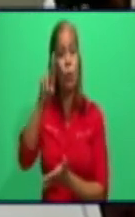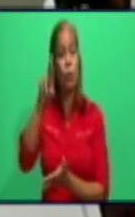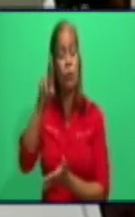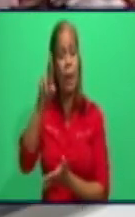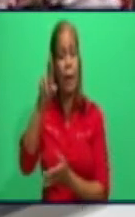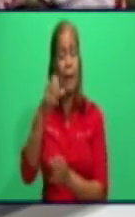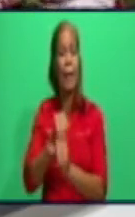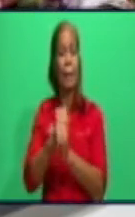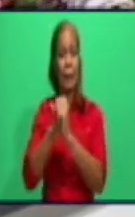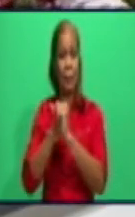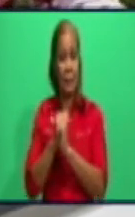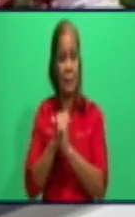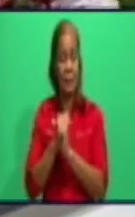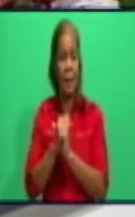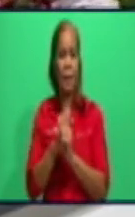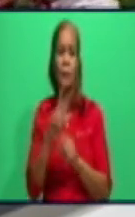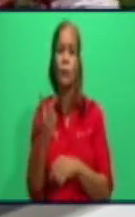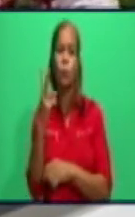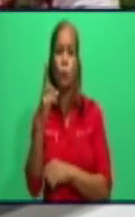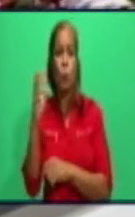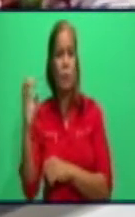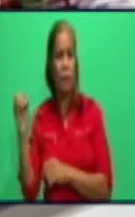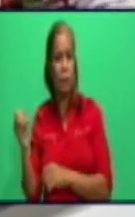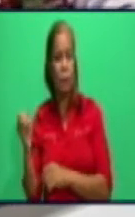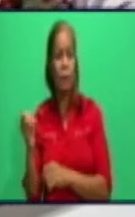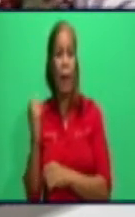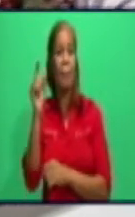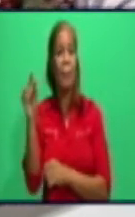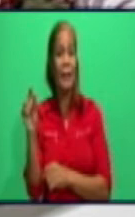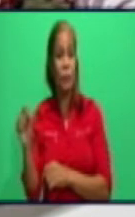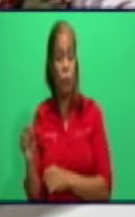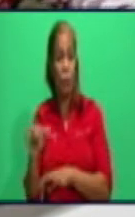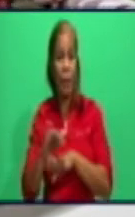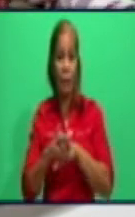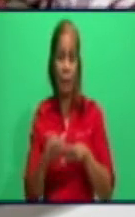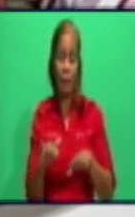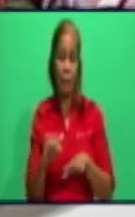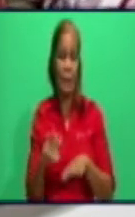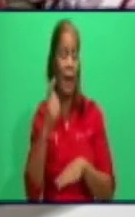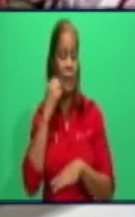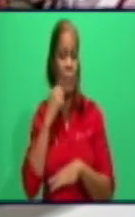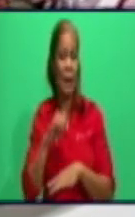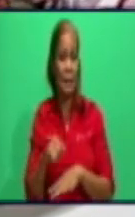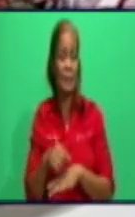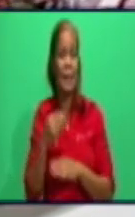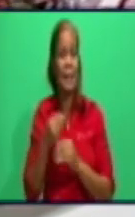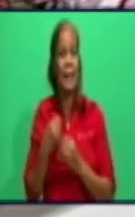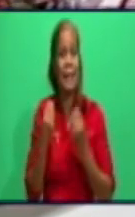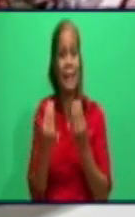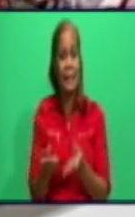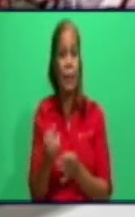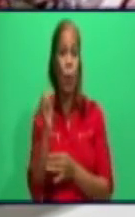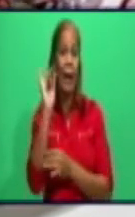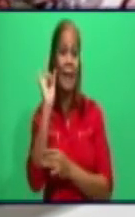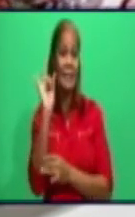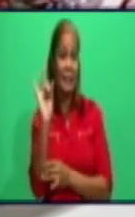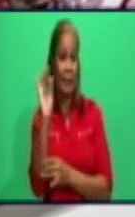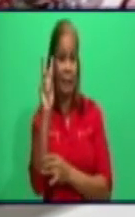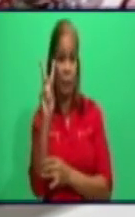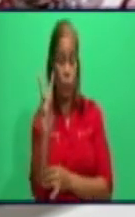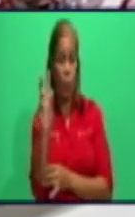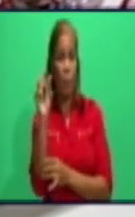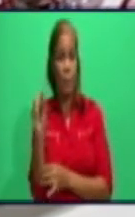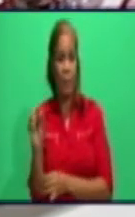núcleos, pero le llevaron hace poco un producto y solamente llegaron para 72 núcleos. Todavía las personas no entienden que se le